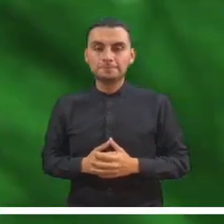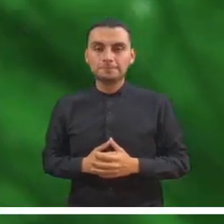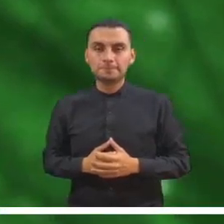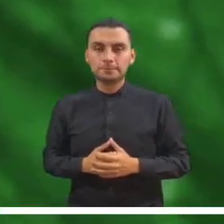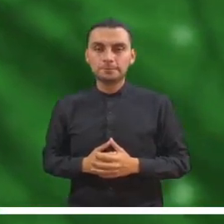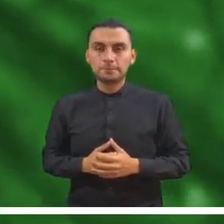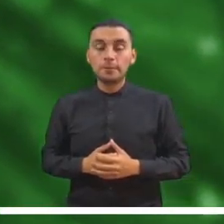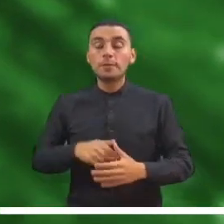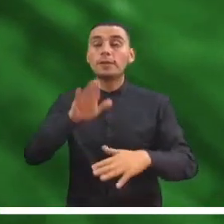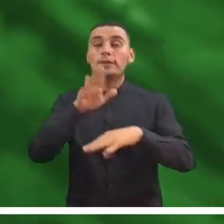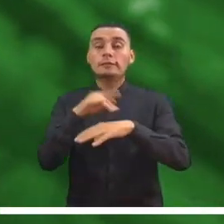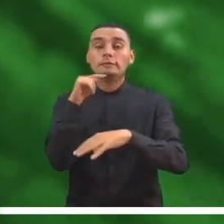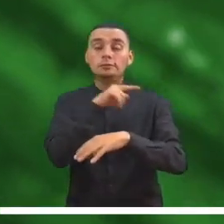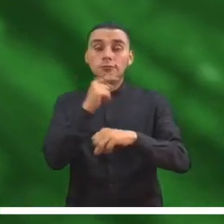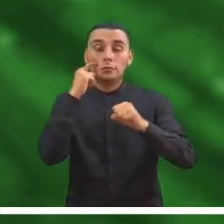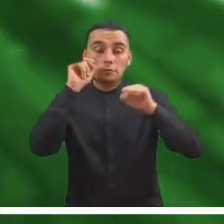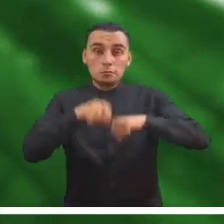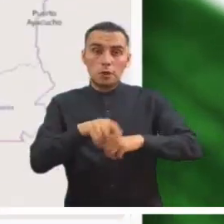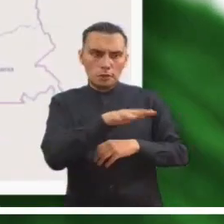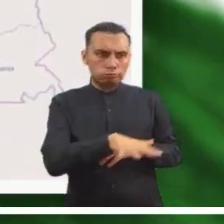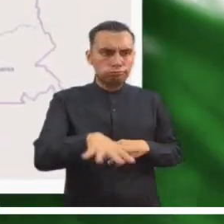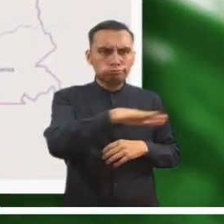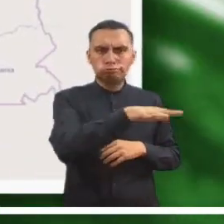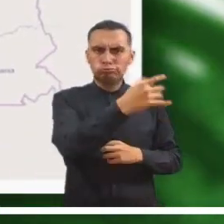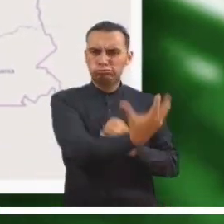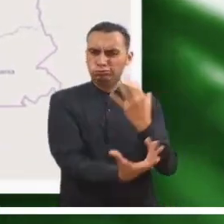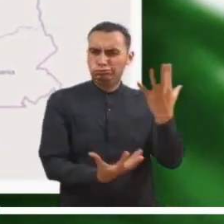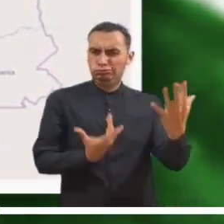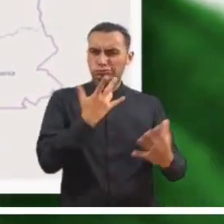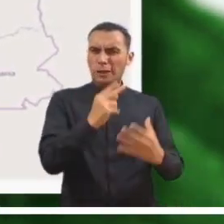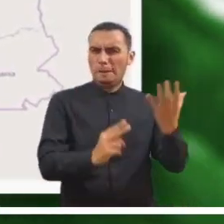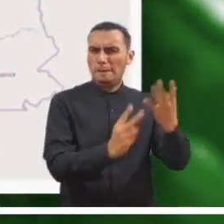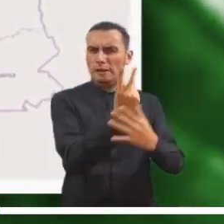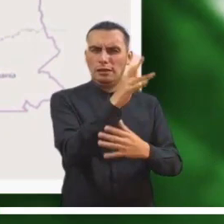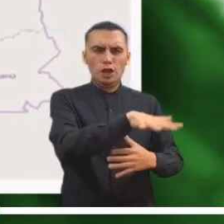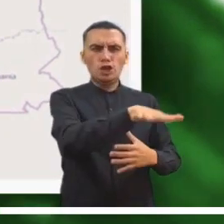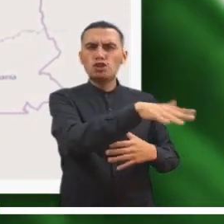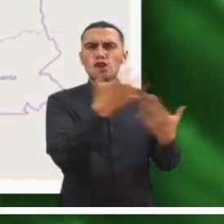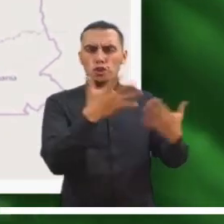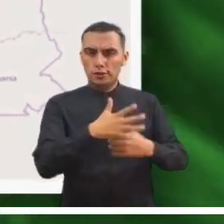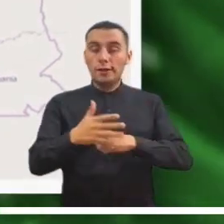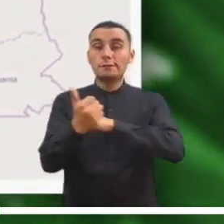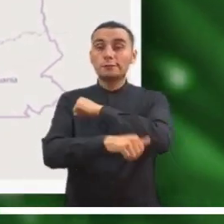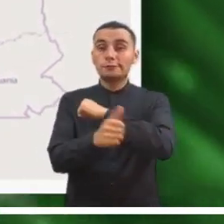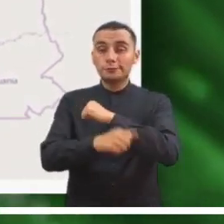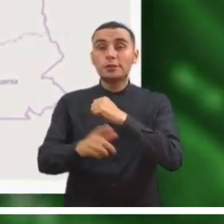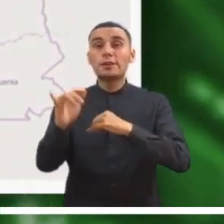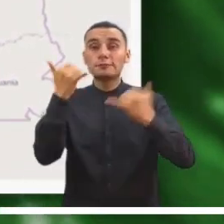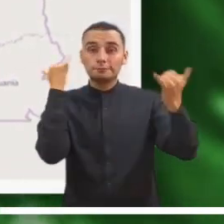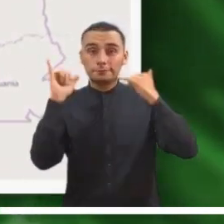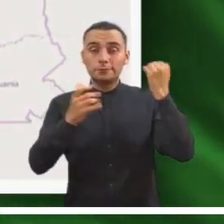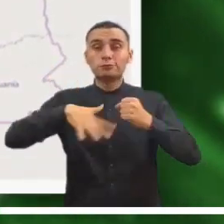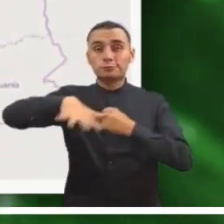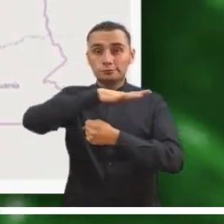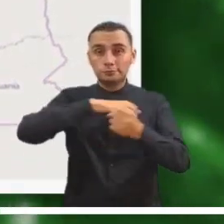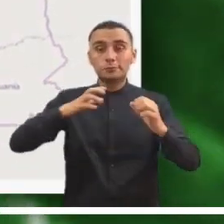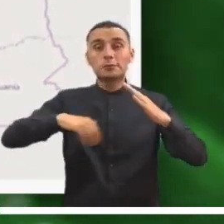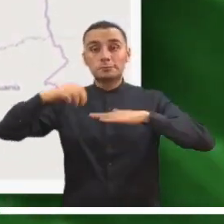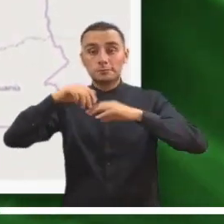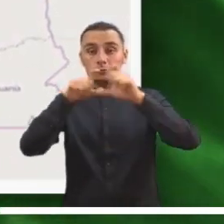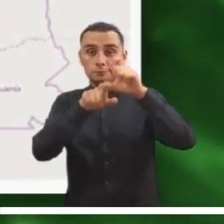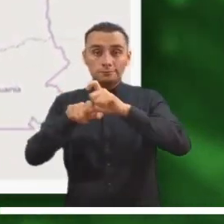Alerta roja por alta probabilidad de ocurrencia de incendios de la cobertura vegetal en zonas de Boyacá, Cazanare,